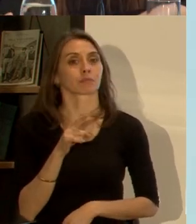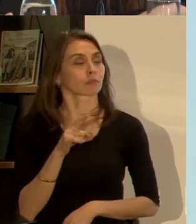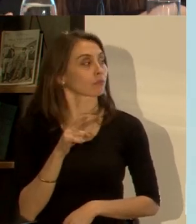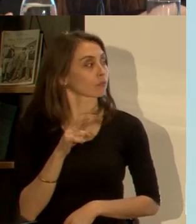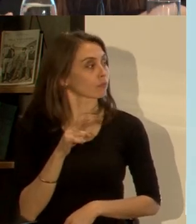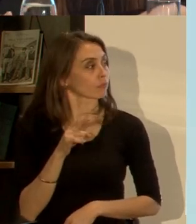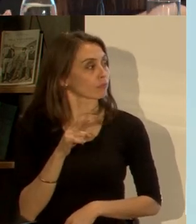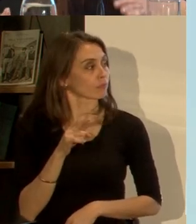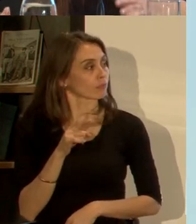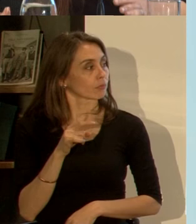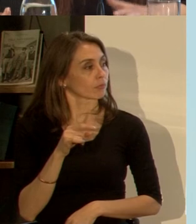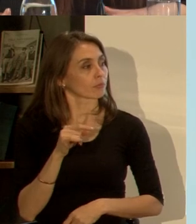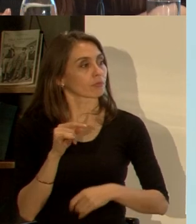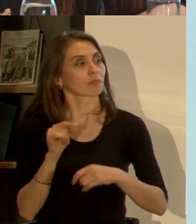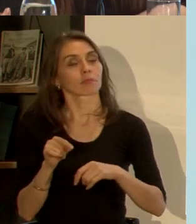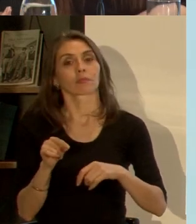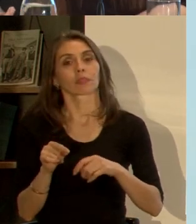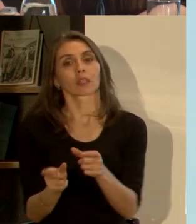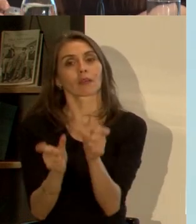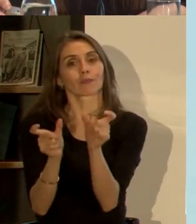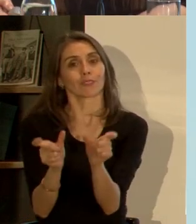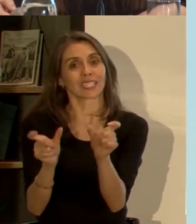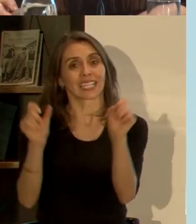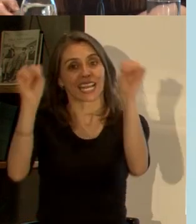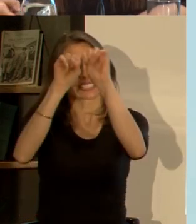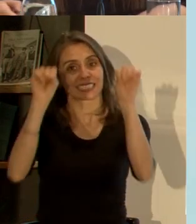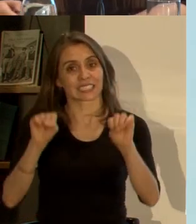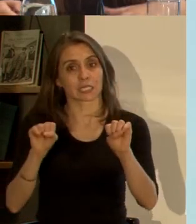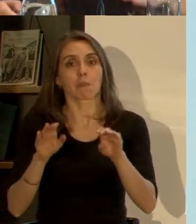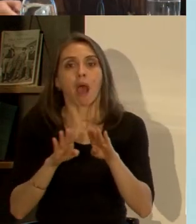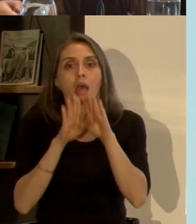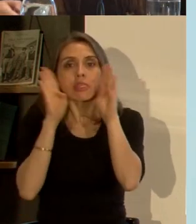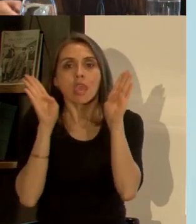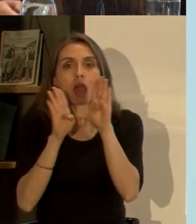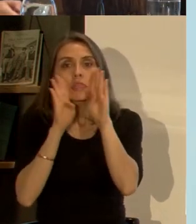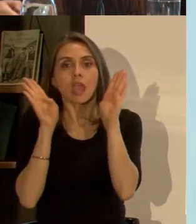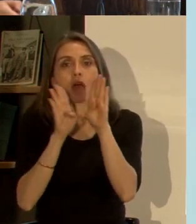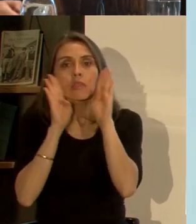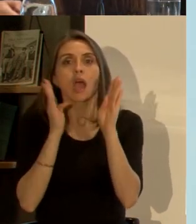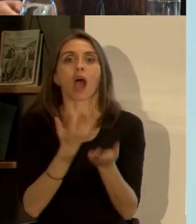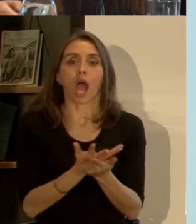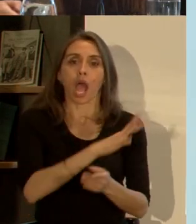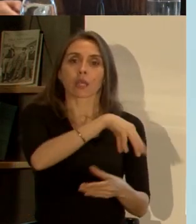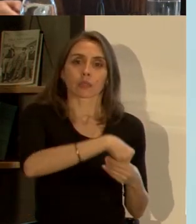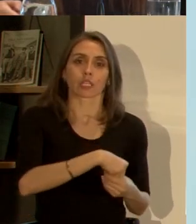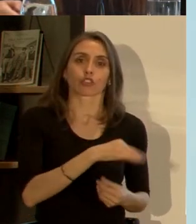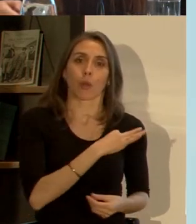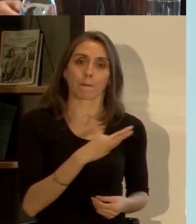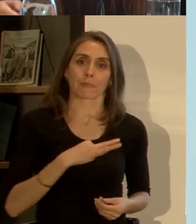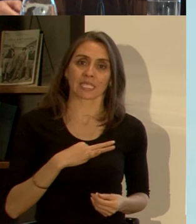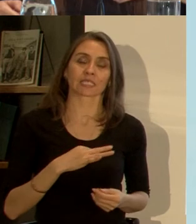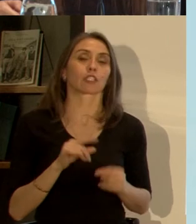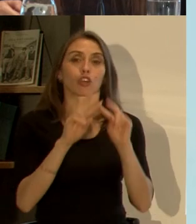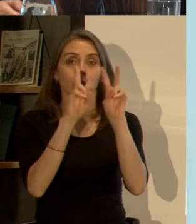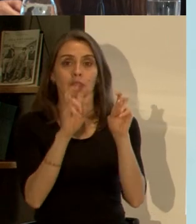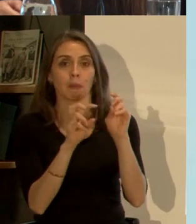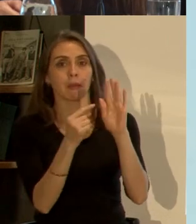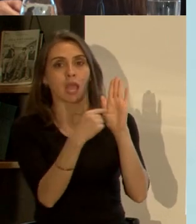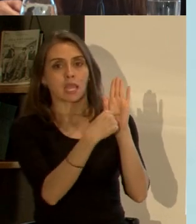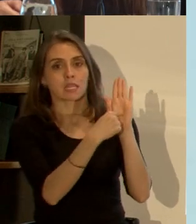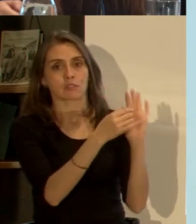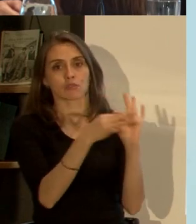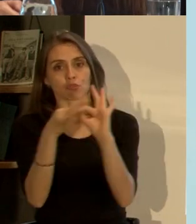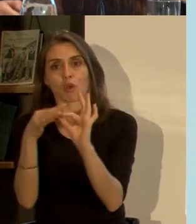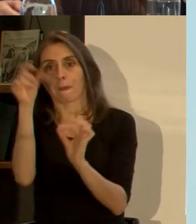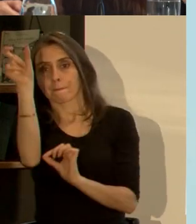nuestros sistemas actuales de vigilancia existe en el ministerio un referente para cada tema es decir